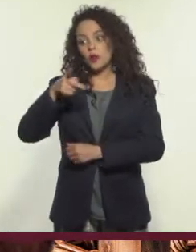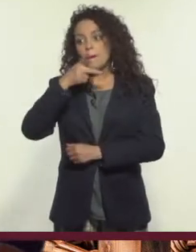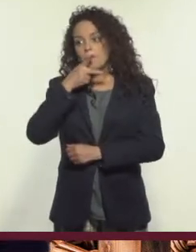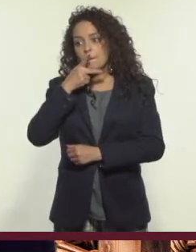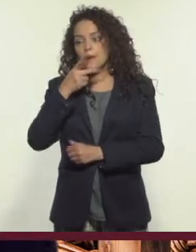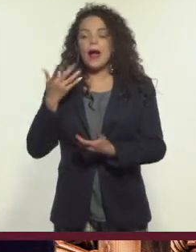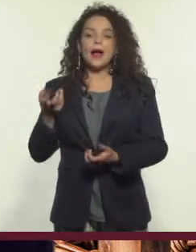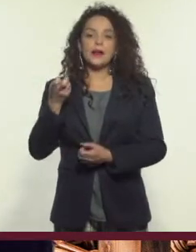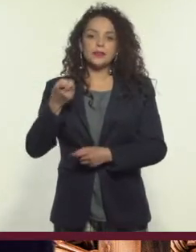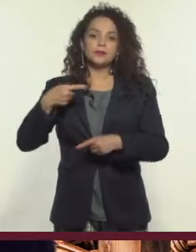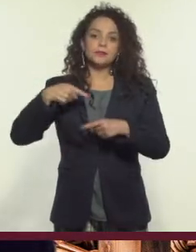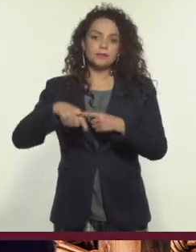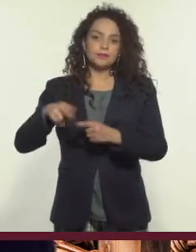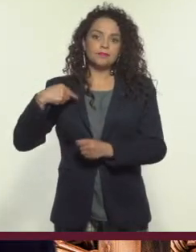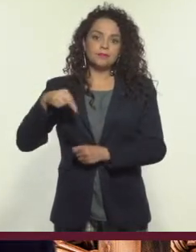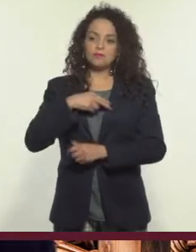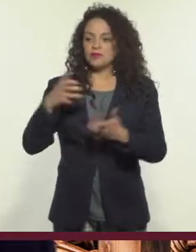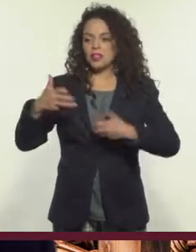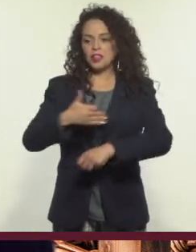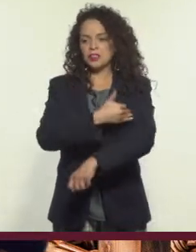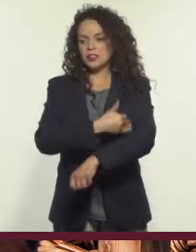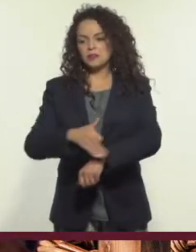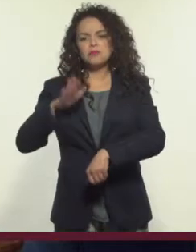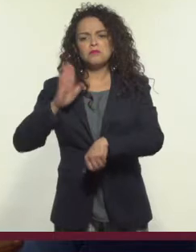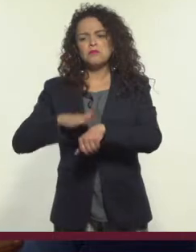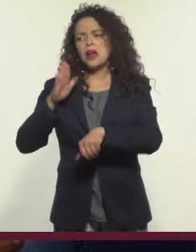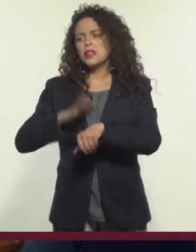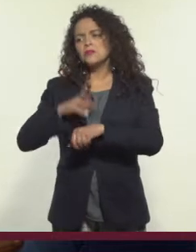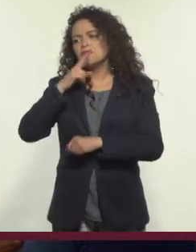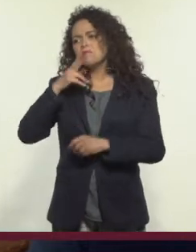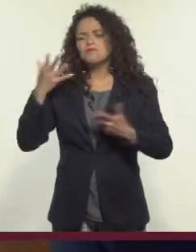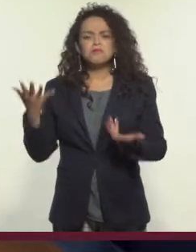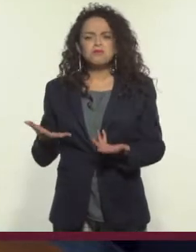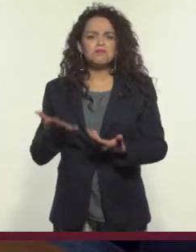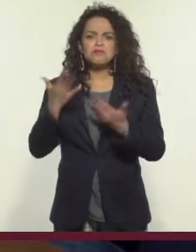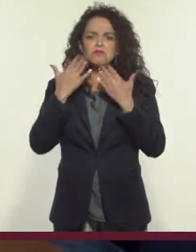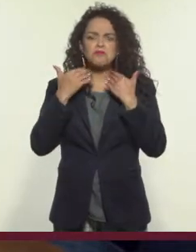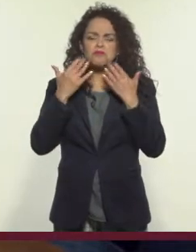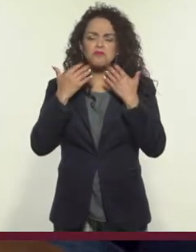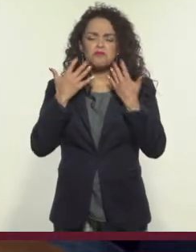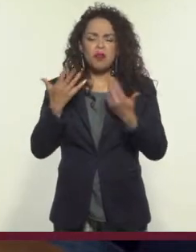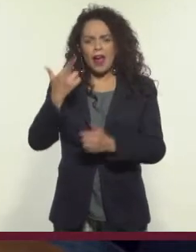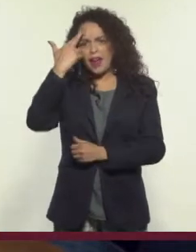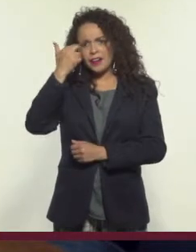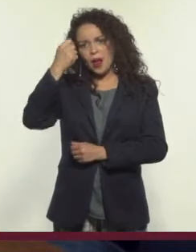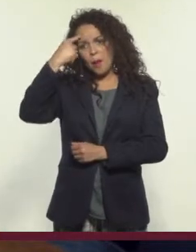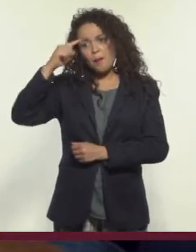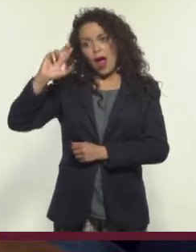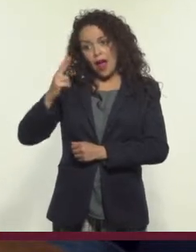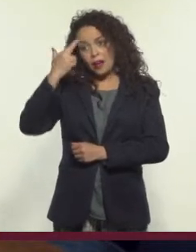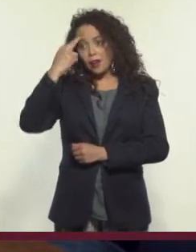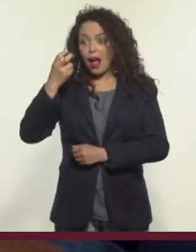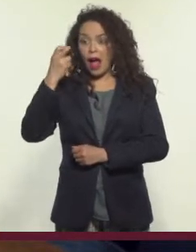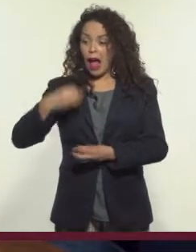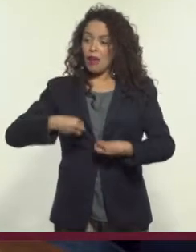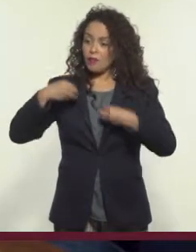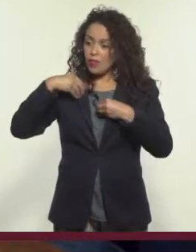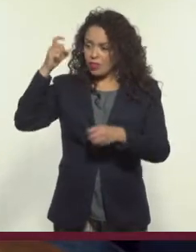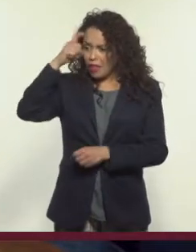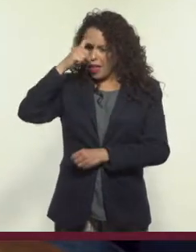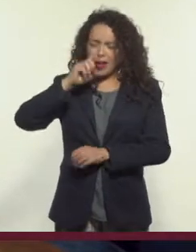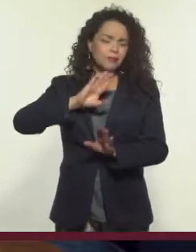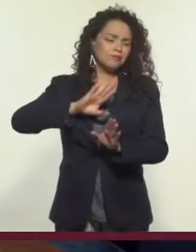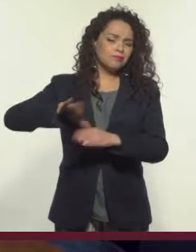papá, empezamos a formar nuestra familia. Todo mejoró. Así que no había razón para recordar esos momentos complicados.